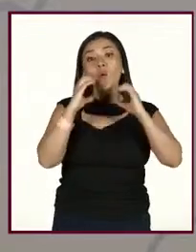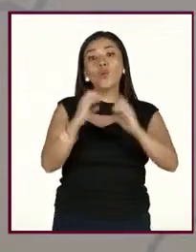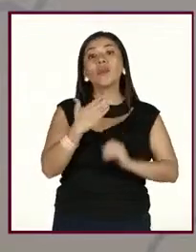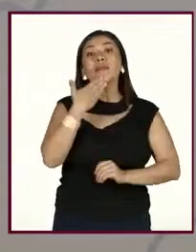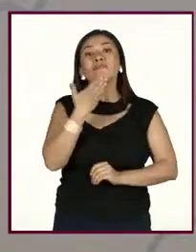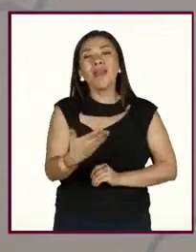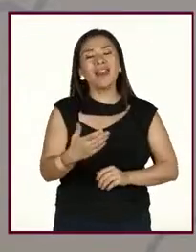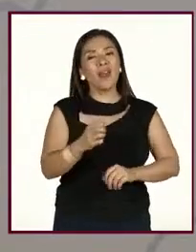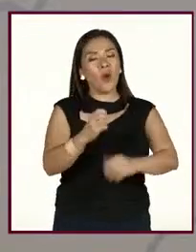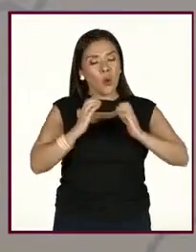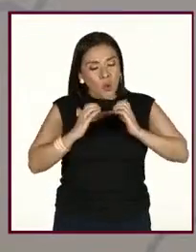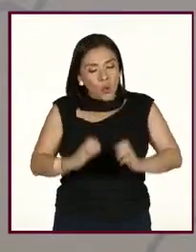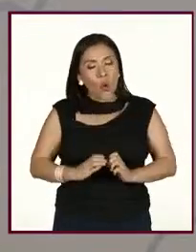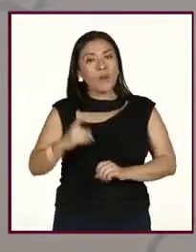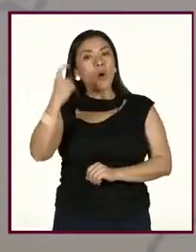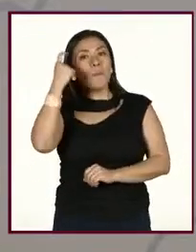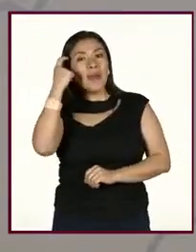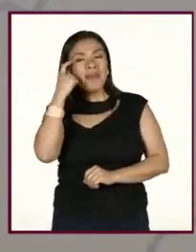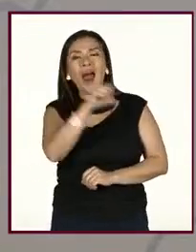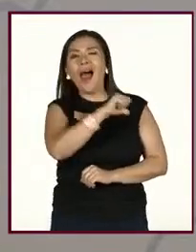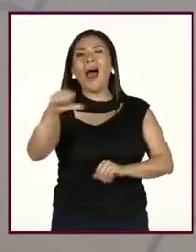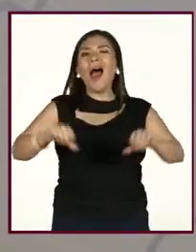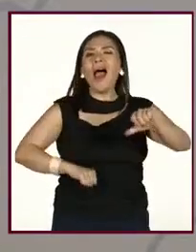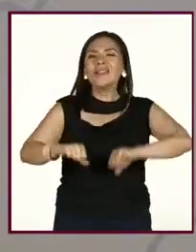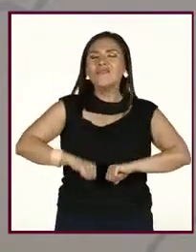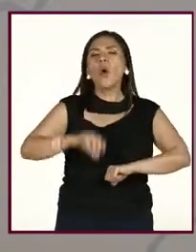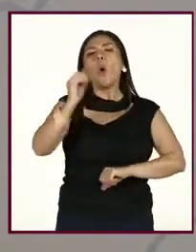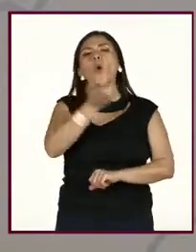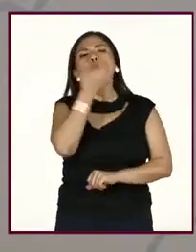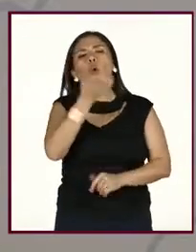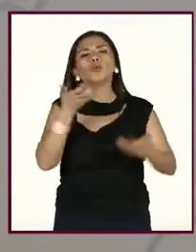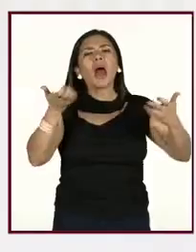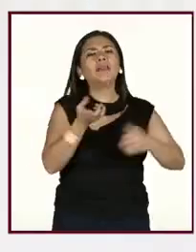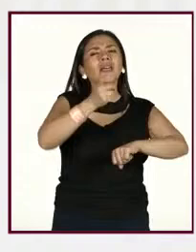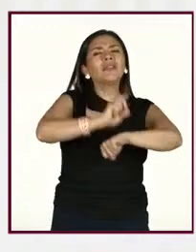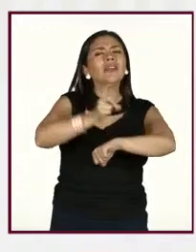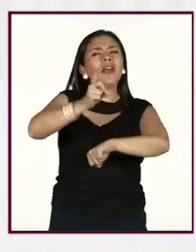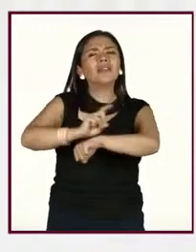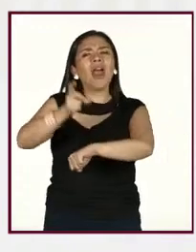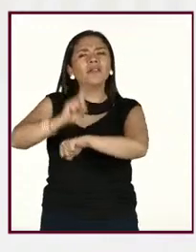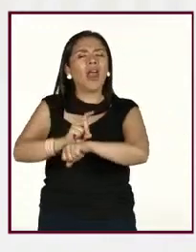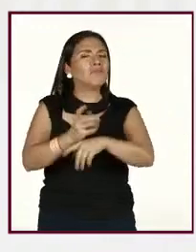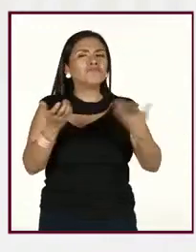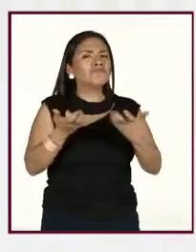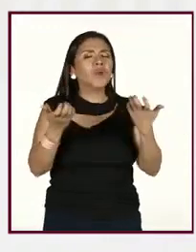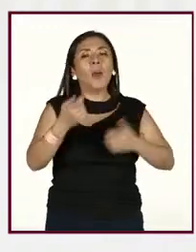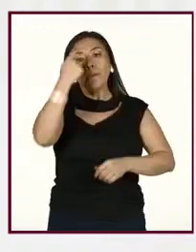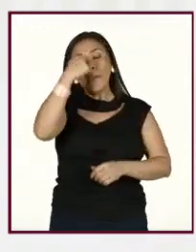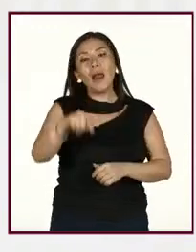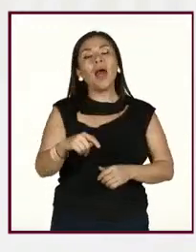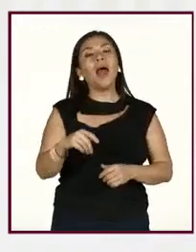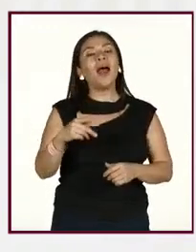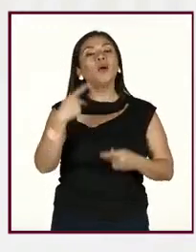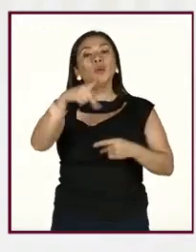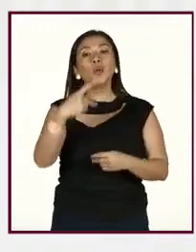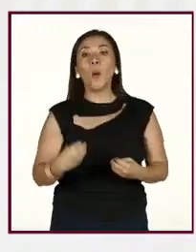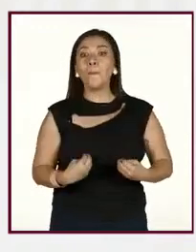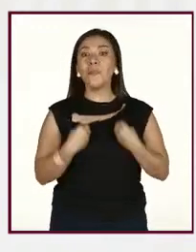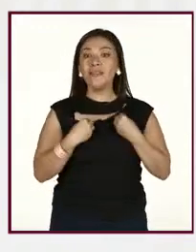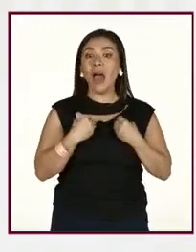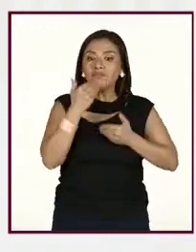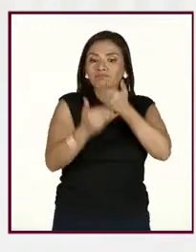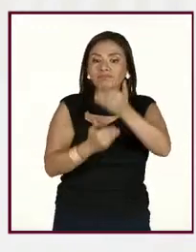mental y son todas esas tareas o hábitos que realizamos en el día a día para mejorar nuestra calidad de vida